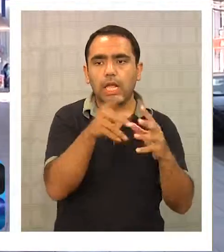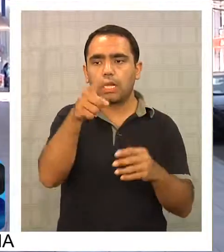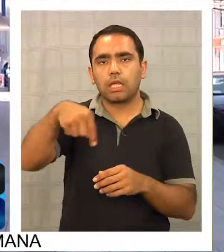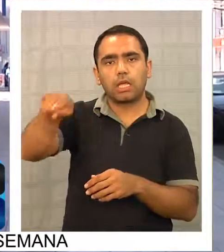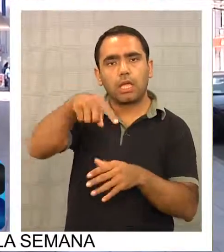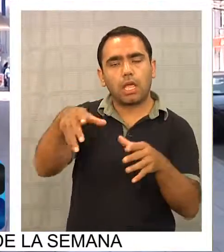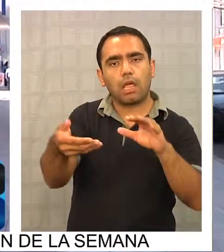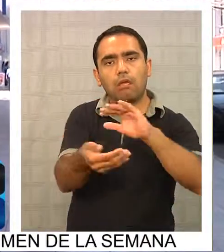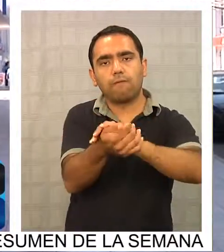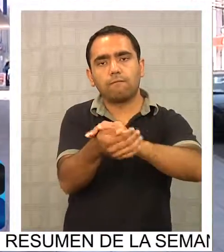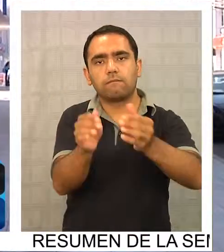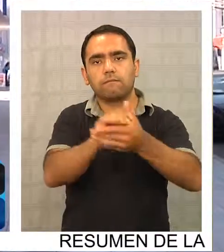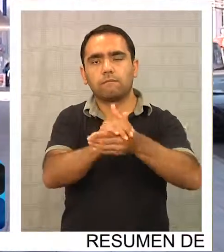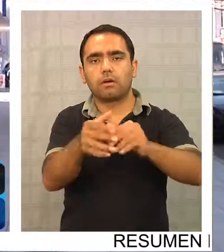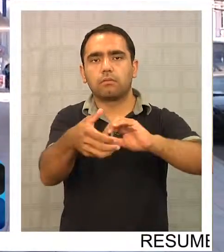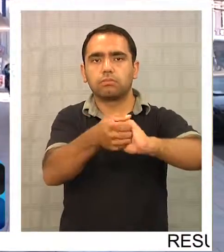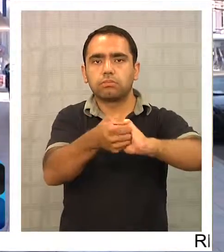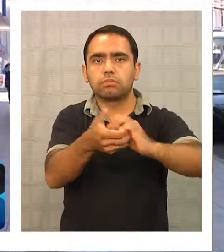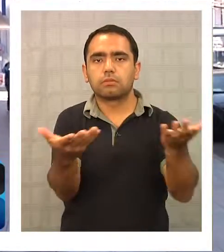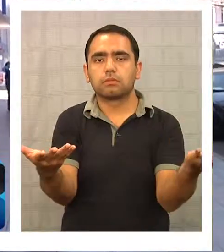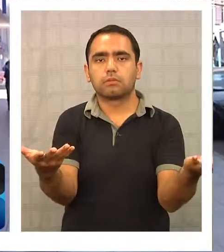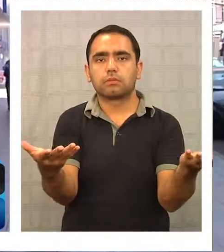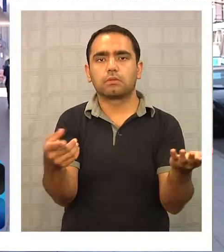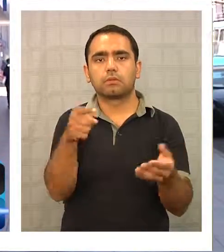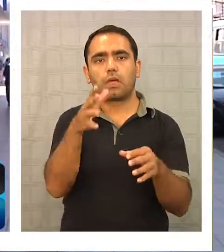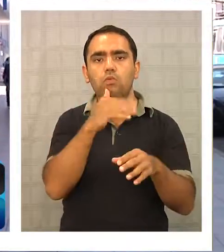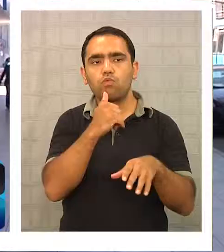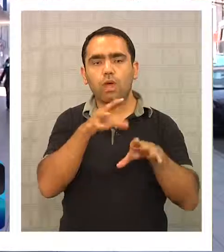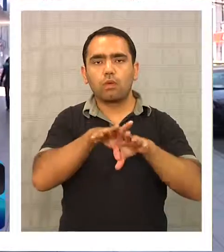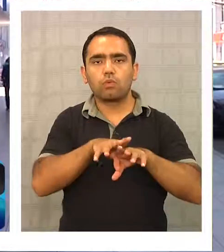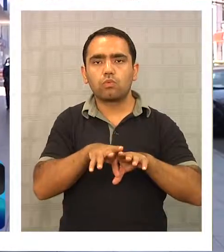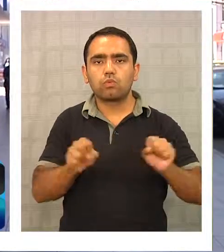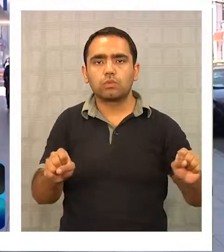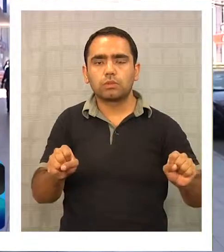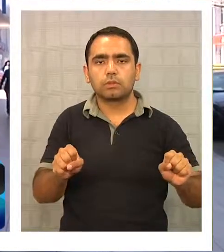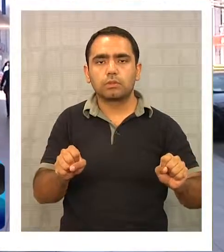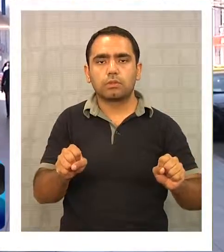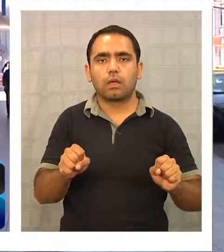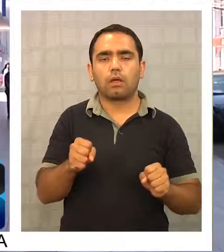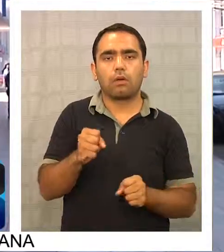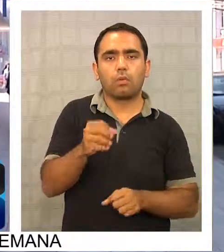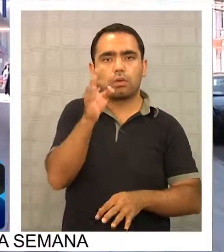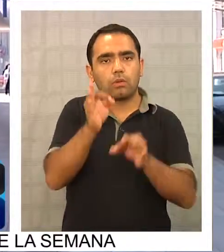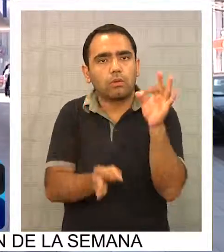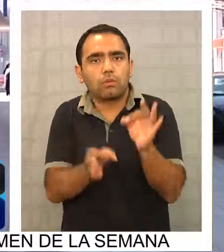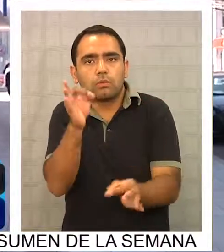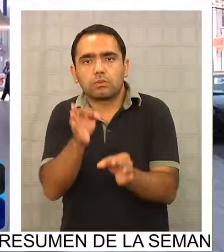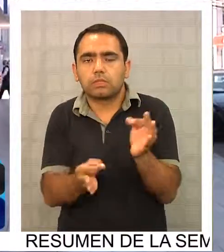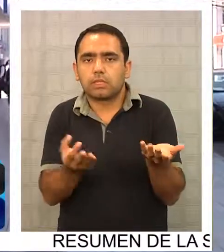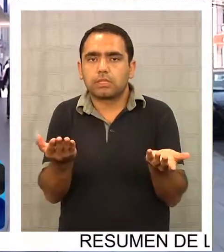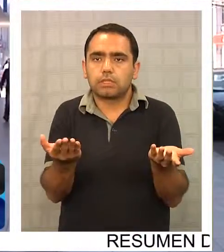ese fue el pacto prácticamente de que no iba a haber justicia para los casos de ejecutados ni detenidos desaparecidos.